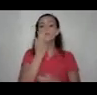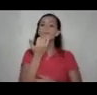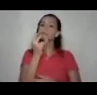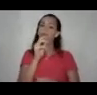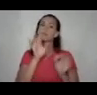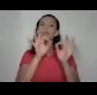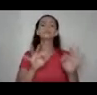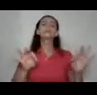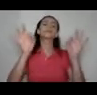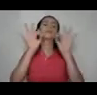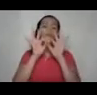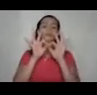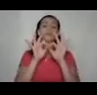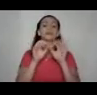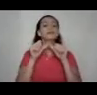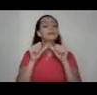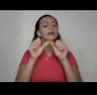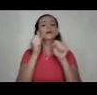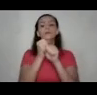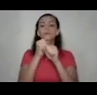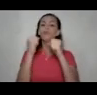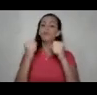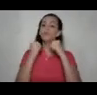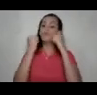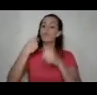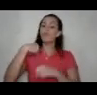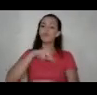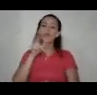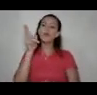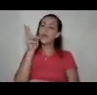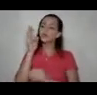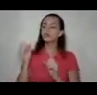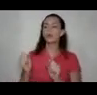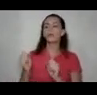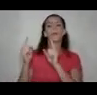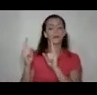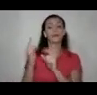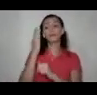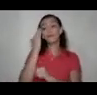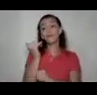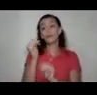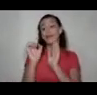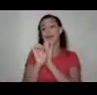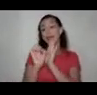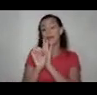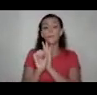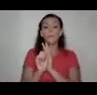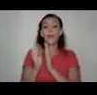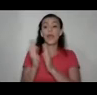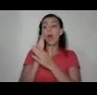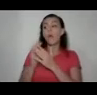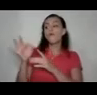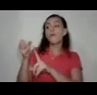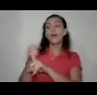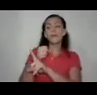fundamental es que sigamos trabajando en fortalecer nuestra escucha empática porque en el caso de que sea una forma de violencia